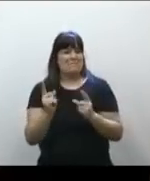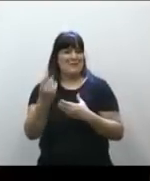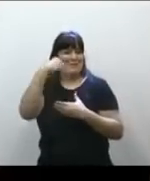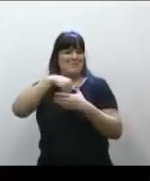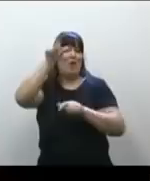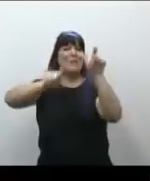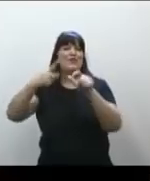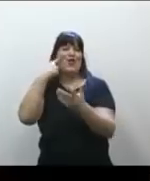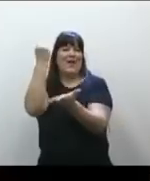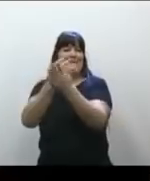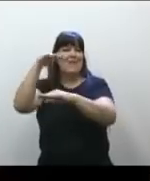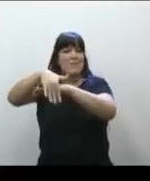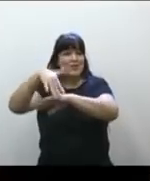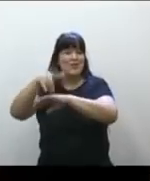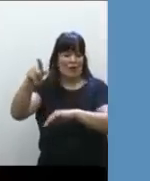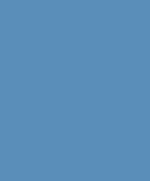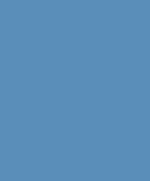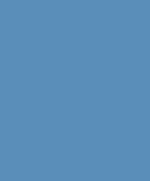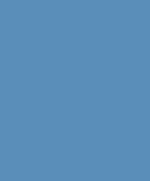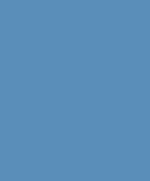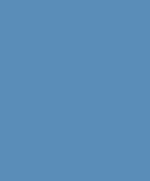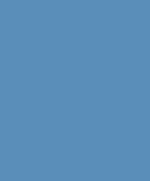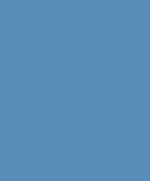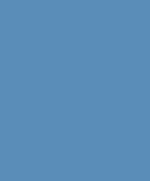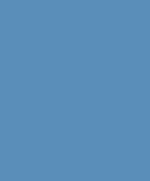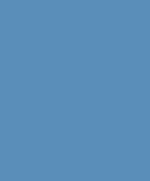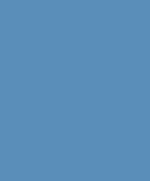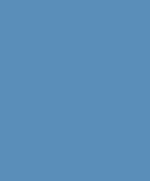habitantes de la provincia de Misiones. Gracias, señora Presidenta.